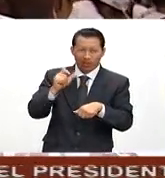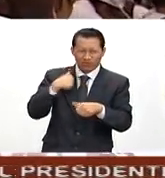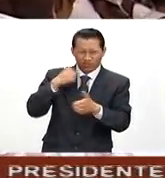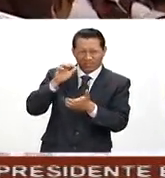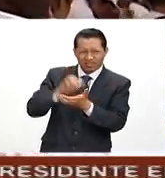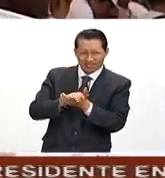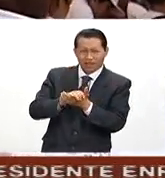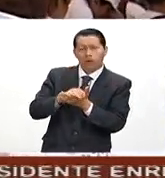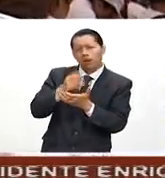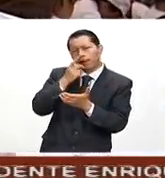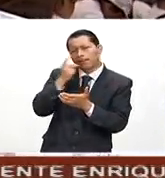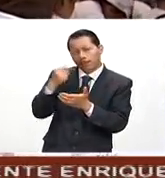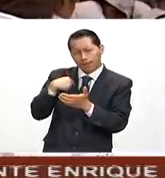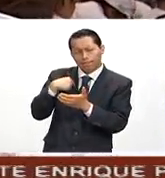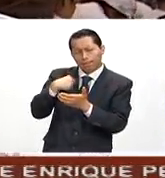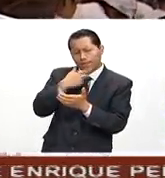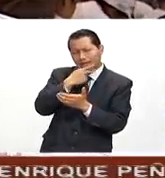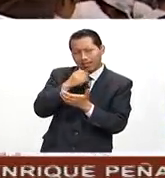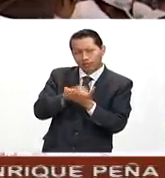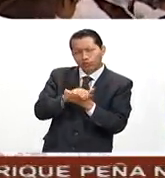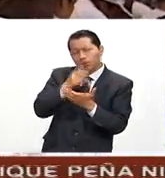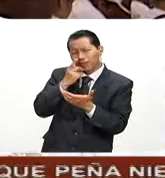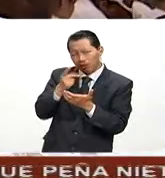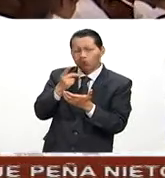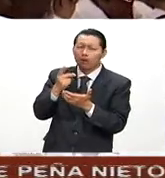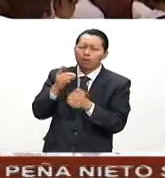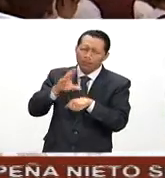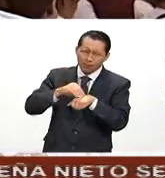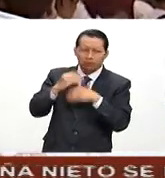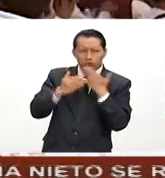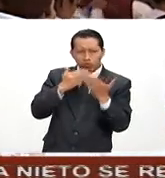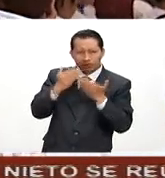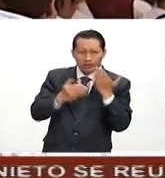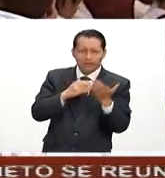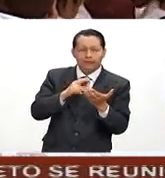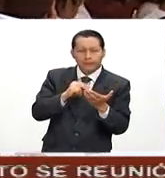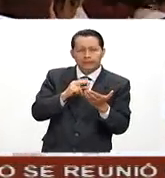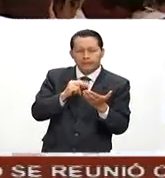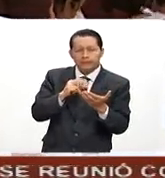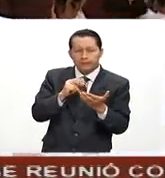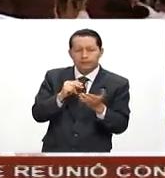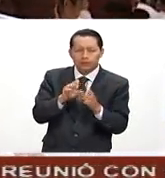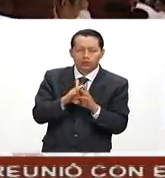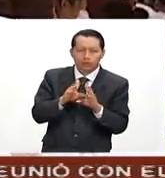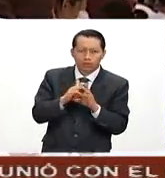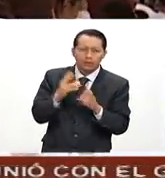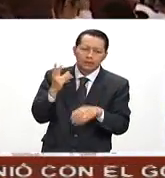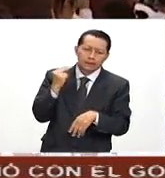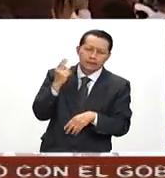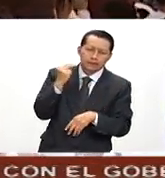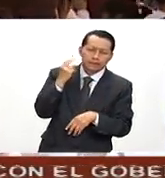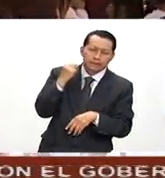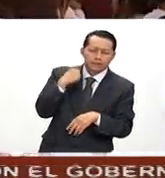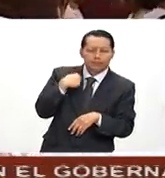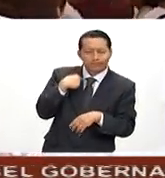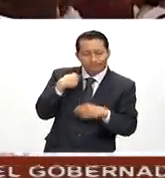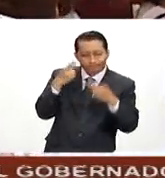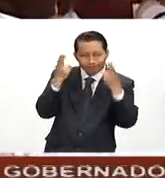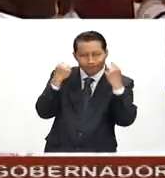esposo que me dejara ir a estudiar y no me dejó ir a estudiar. Y de allí me desilusioné mucho,